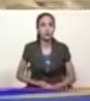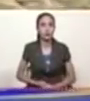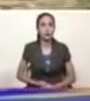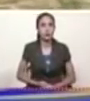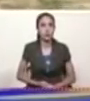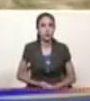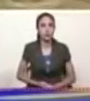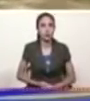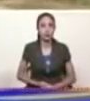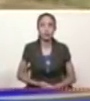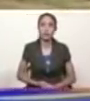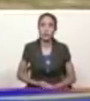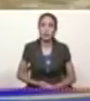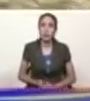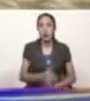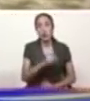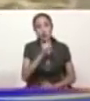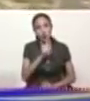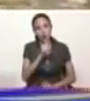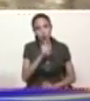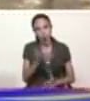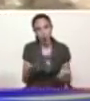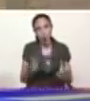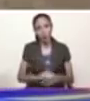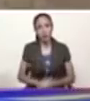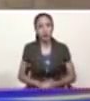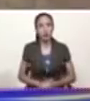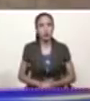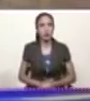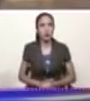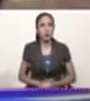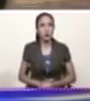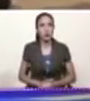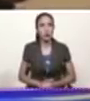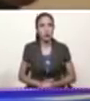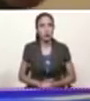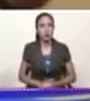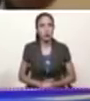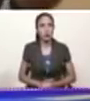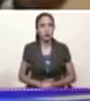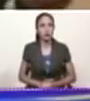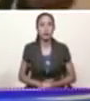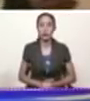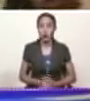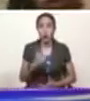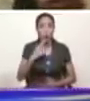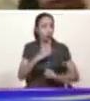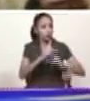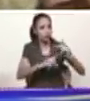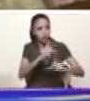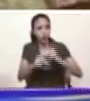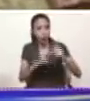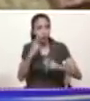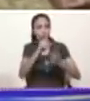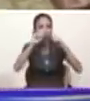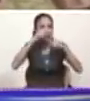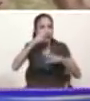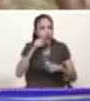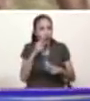que este es un municipio que está organizado aproximadamente por 80 a 100 productores en el eje cebollero